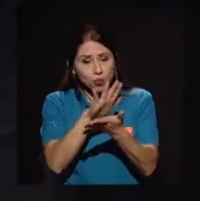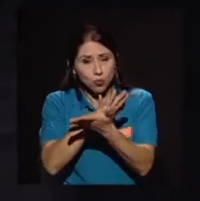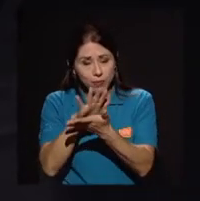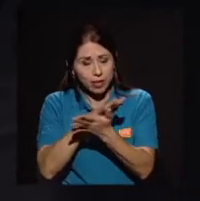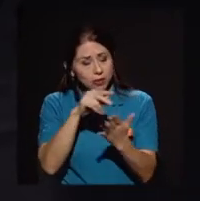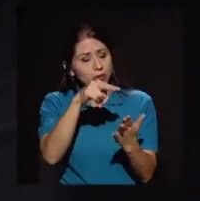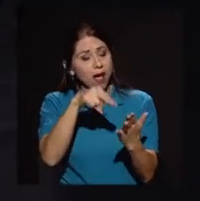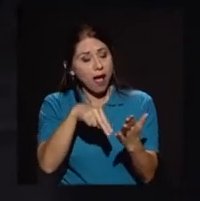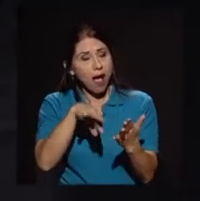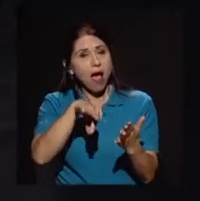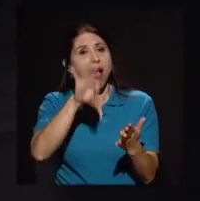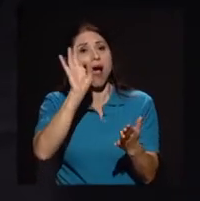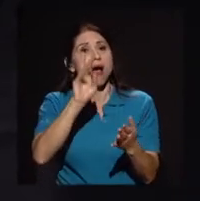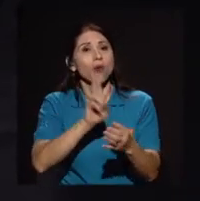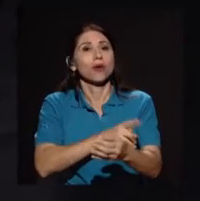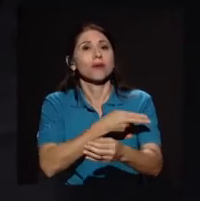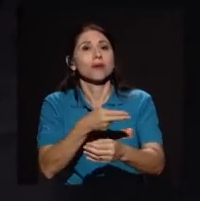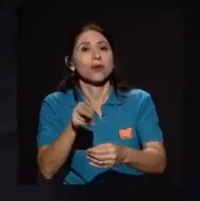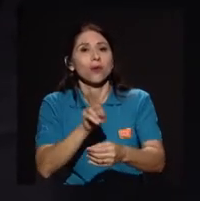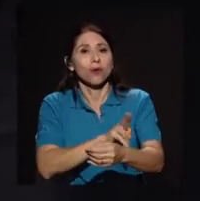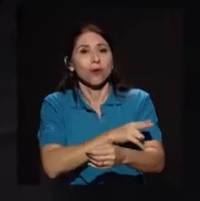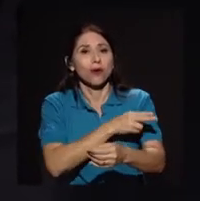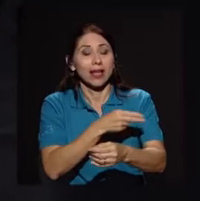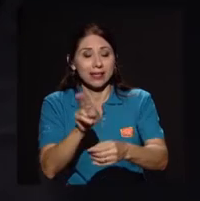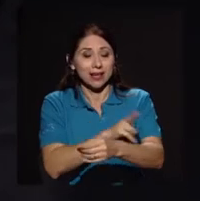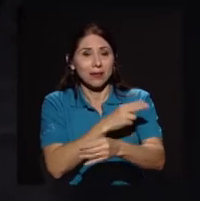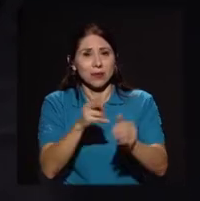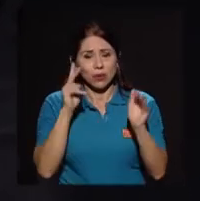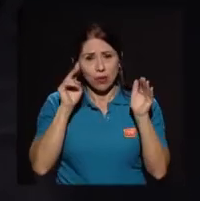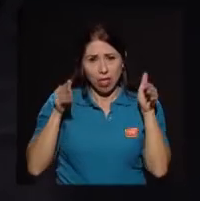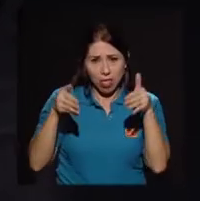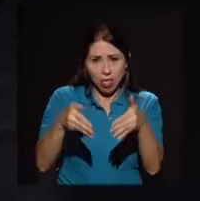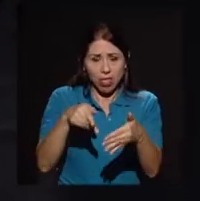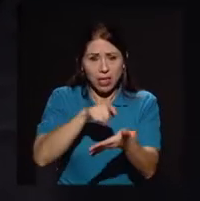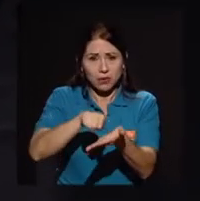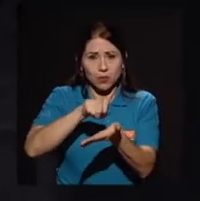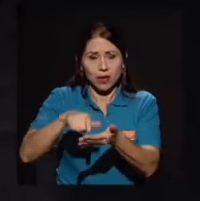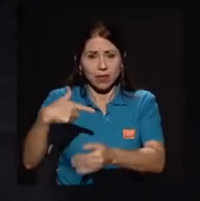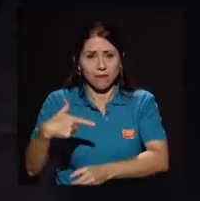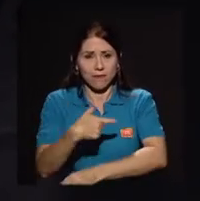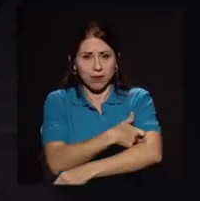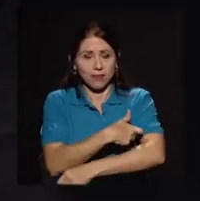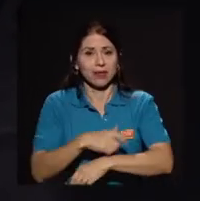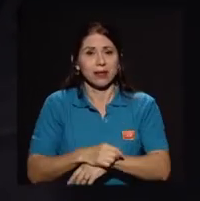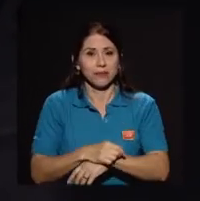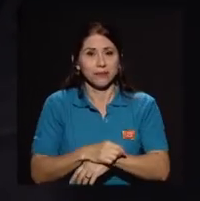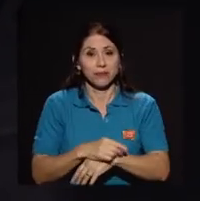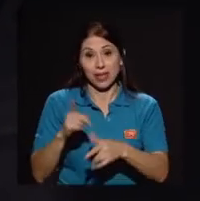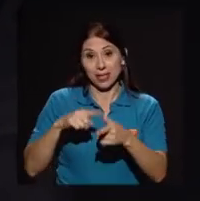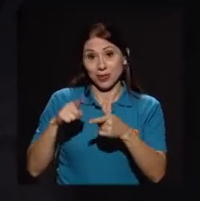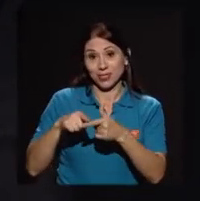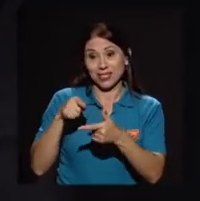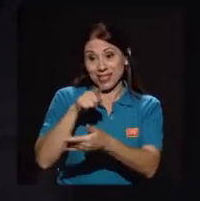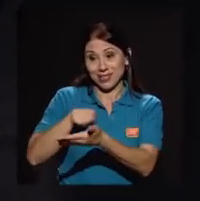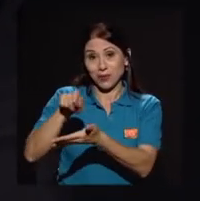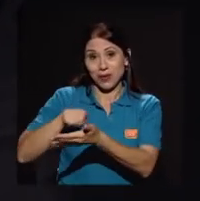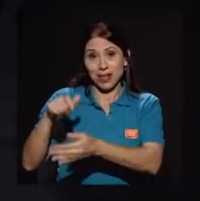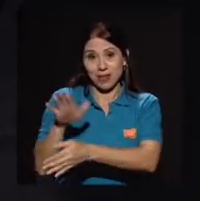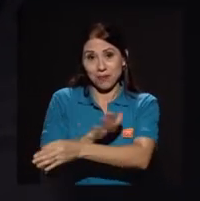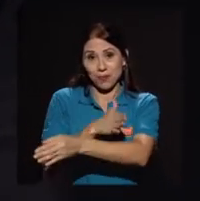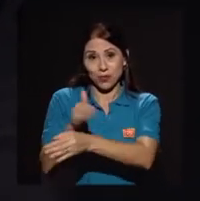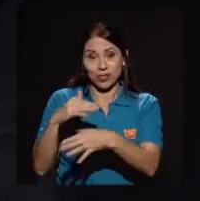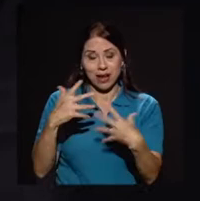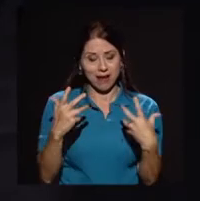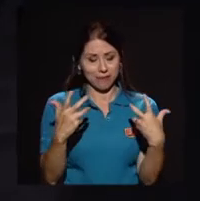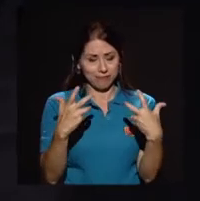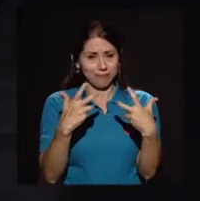un himno que es el himno alusivo a la escuela de enfermería. Entonces, la escuela de música nos hizo un arreglo y se tocó